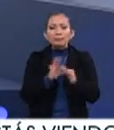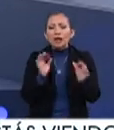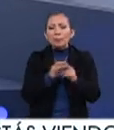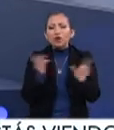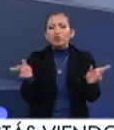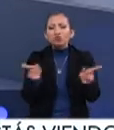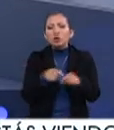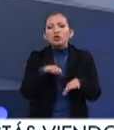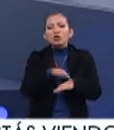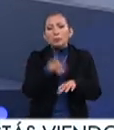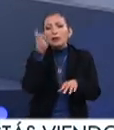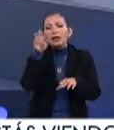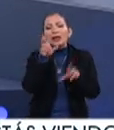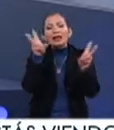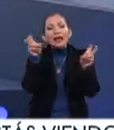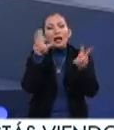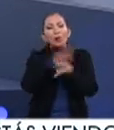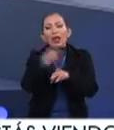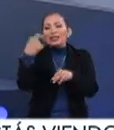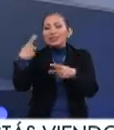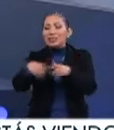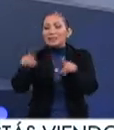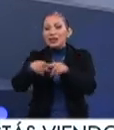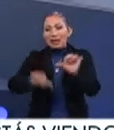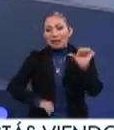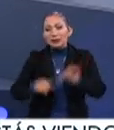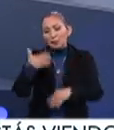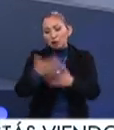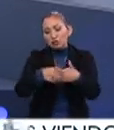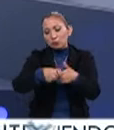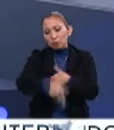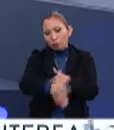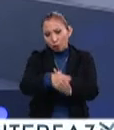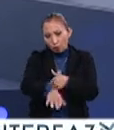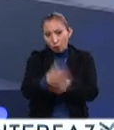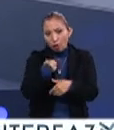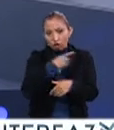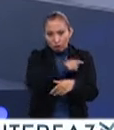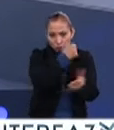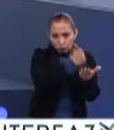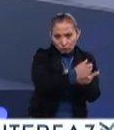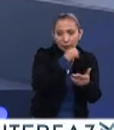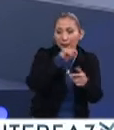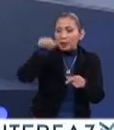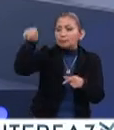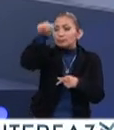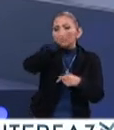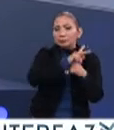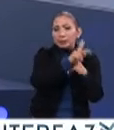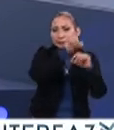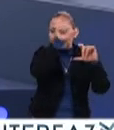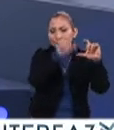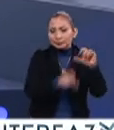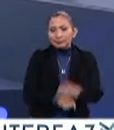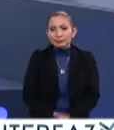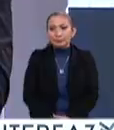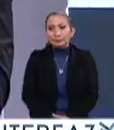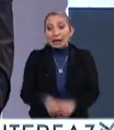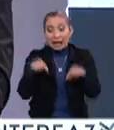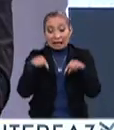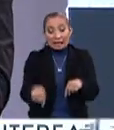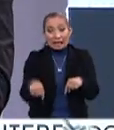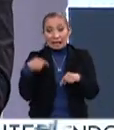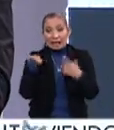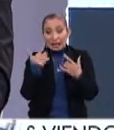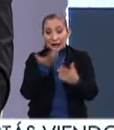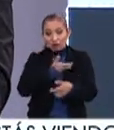acerca precisamente de cuáles son las diferentes actividades que se llevarán a cabo, no solo en la ciudad, sino en el resto del país. Bueno, sucede aquí